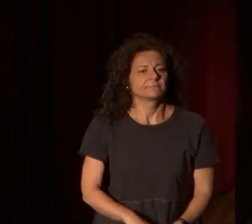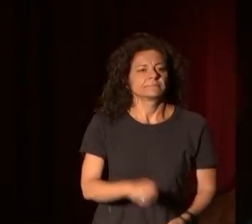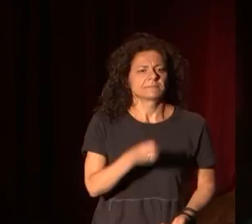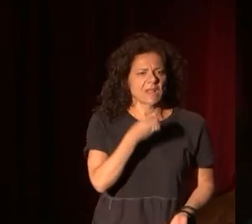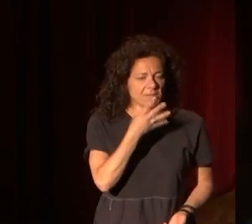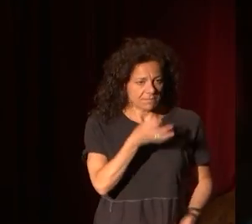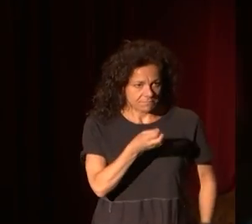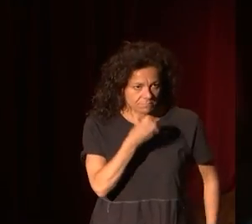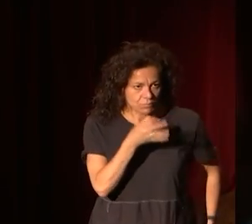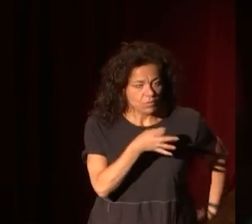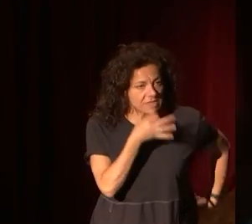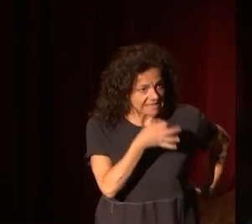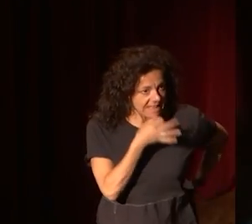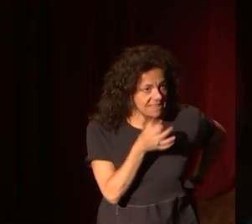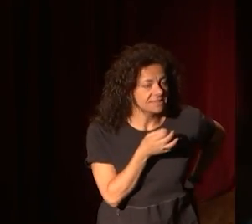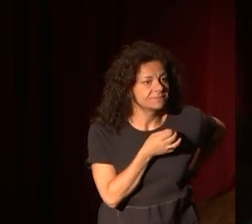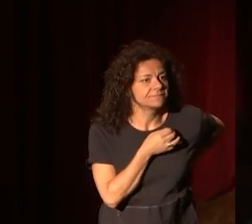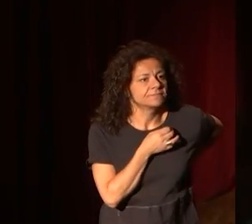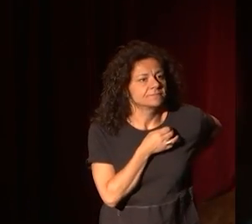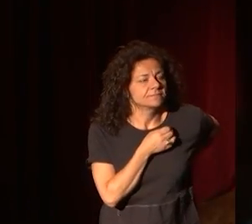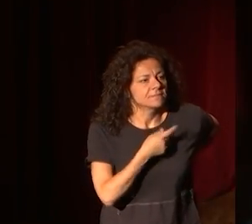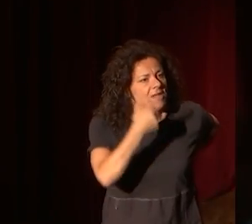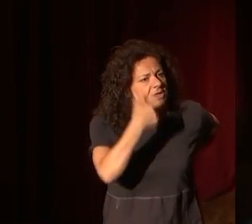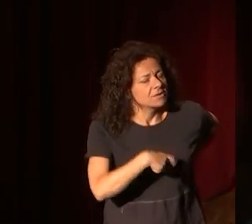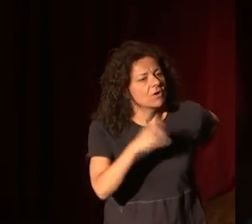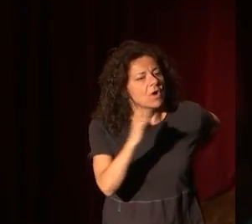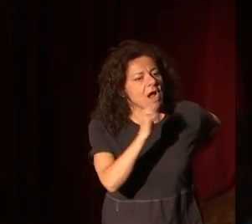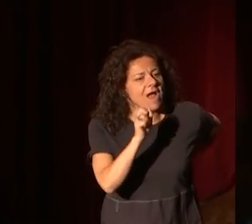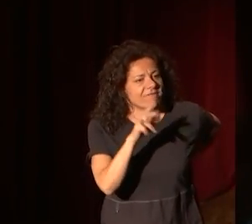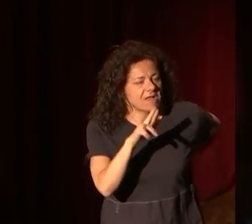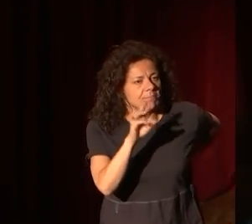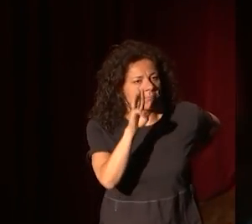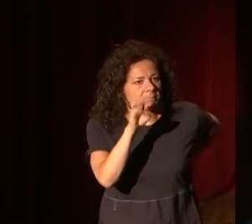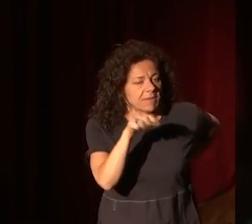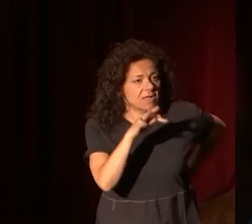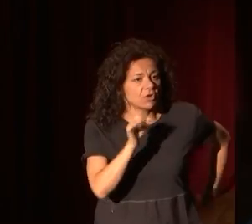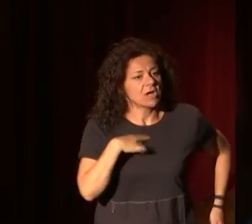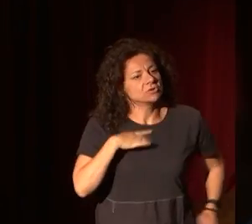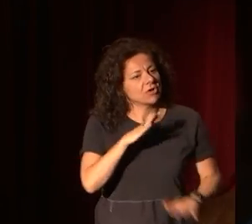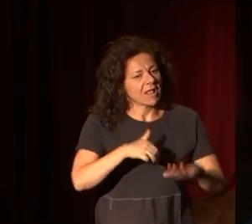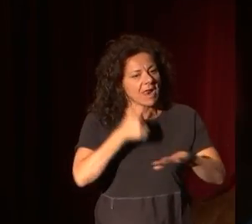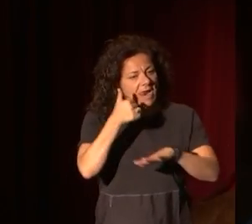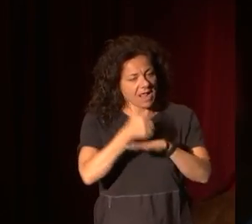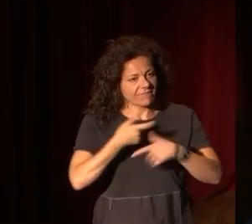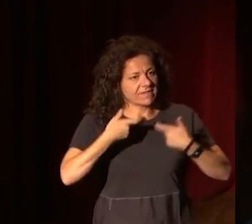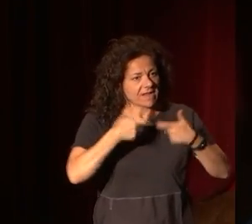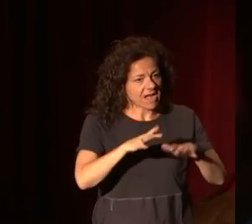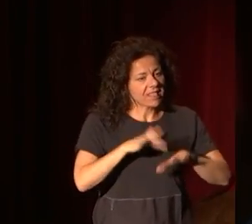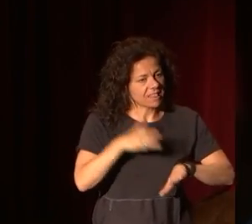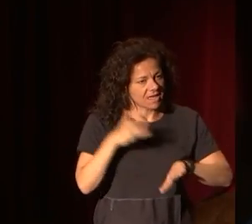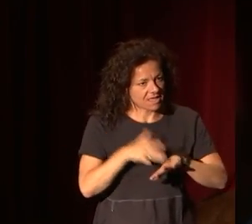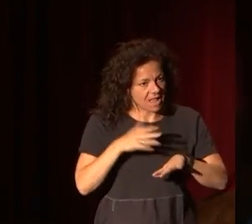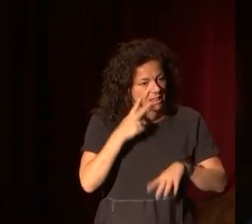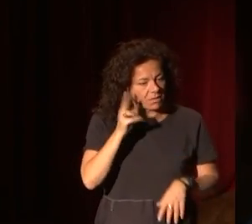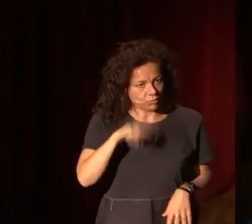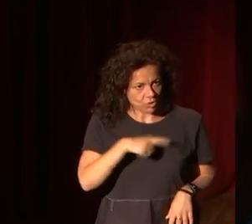Buenas tardes. Soy Javier Pantoja, soy el jefe del área de Desarrollo Digital del Museo Nacional